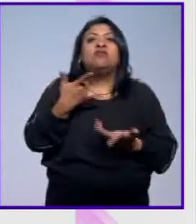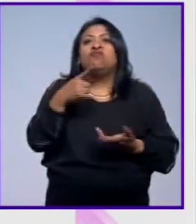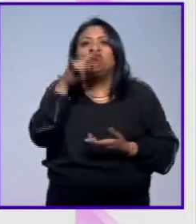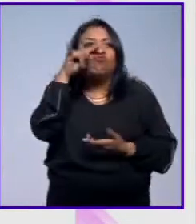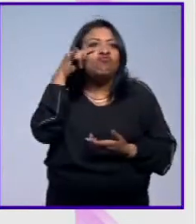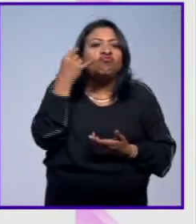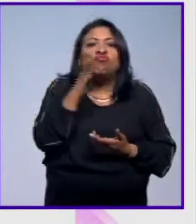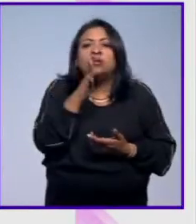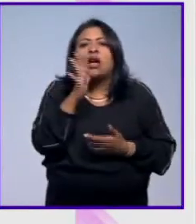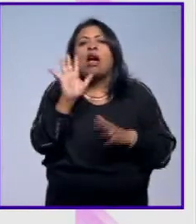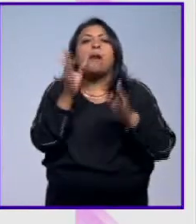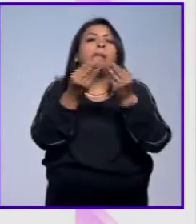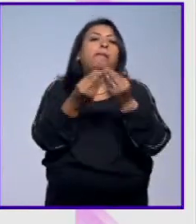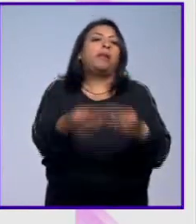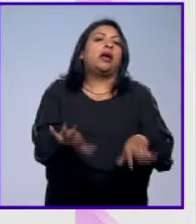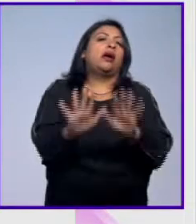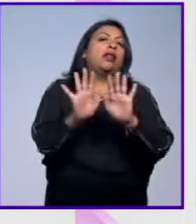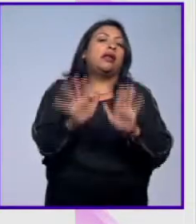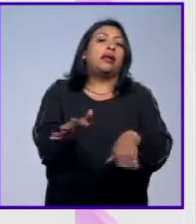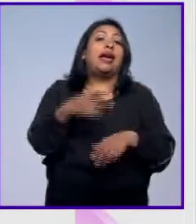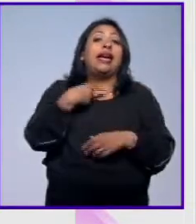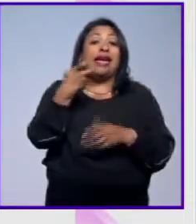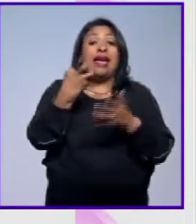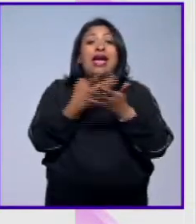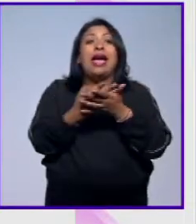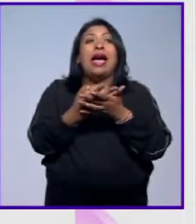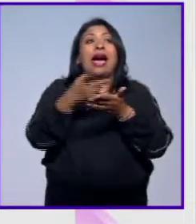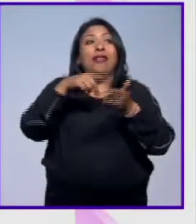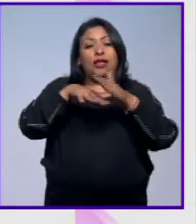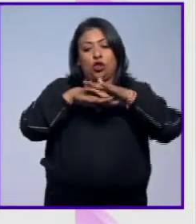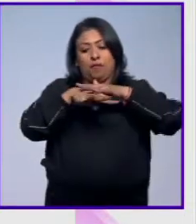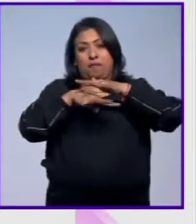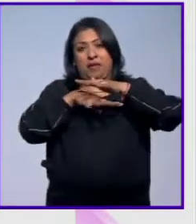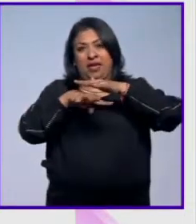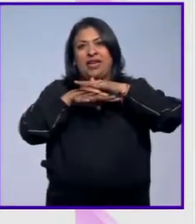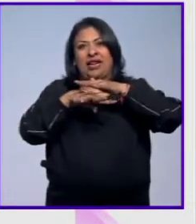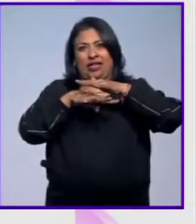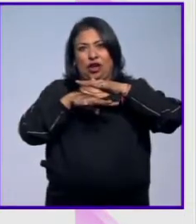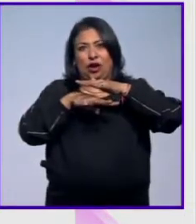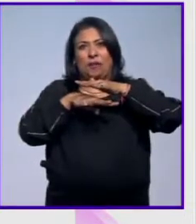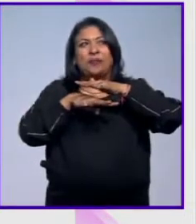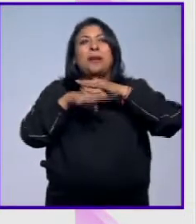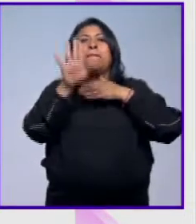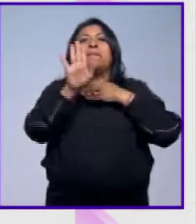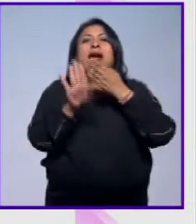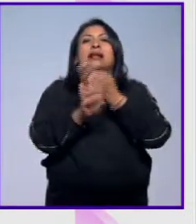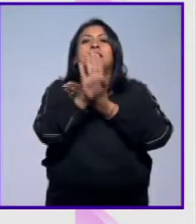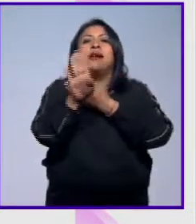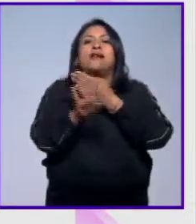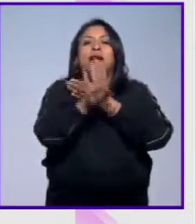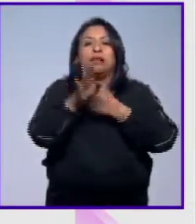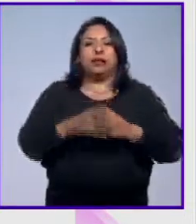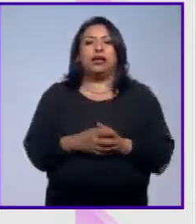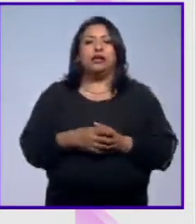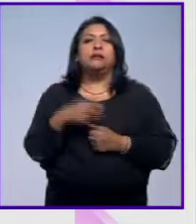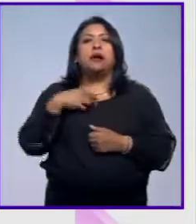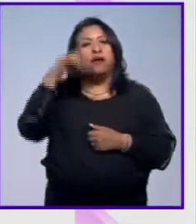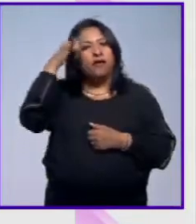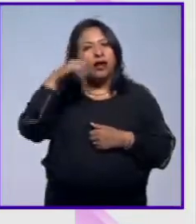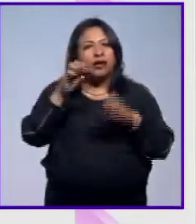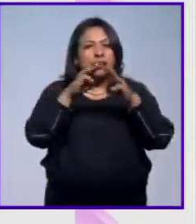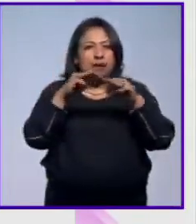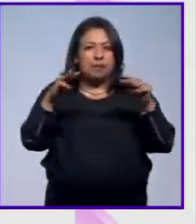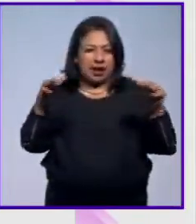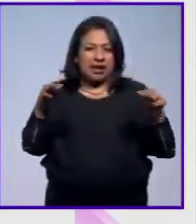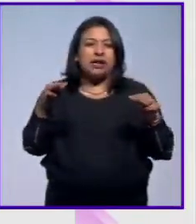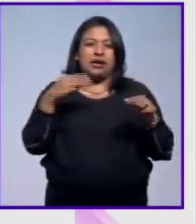y las consideran perdidas. Esas redes quedan a media agua y se les considera como redes fantasmas. Vaquita marina entre